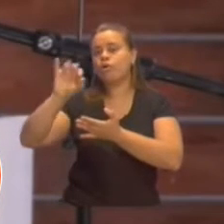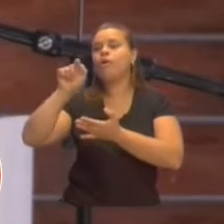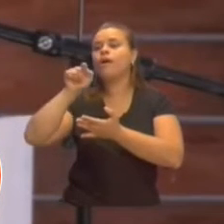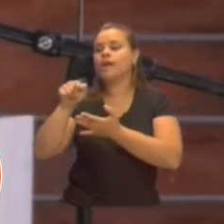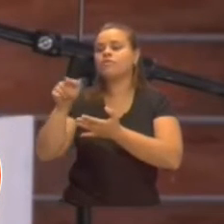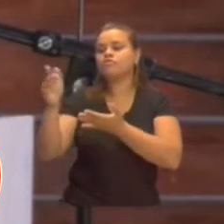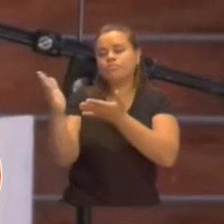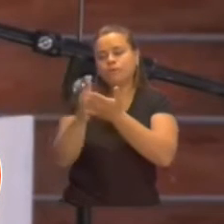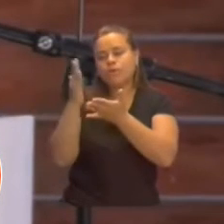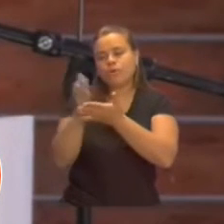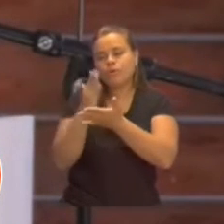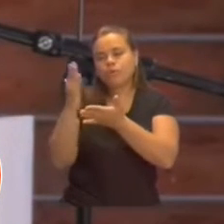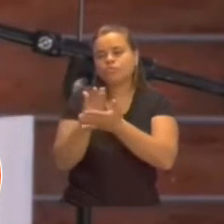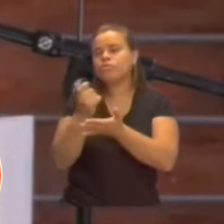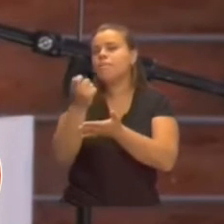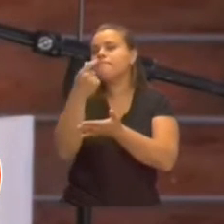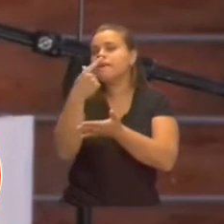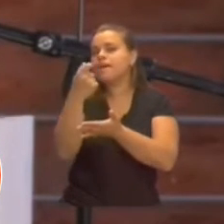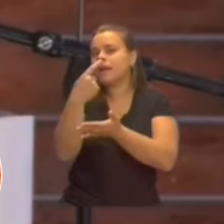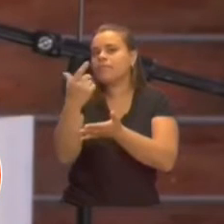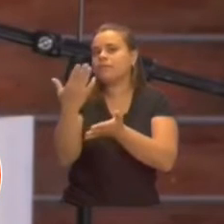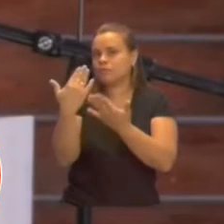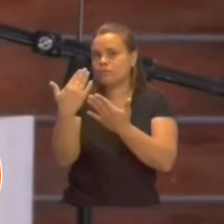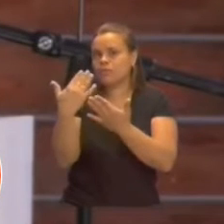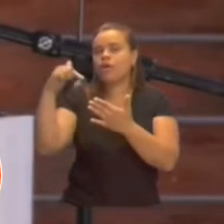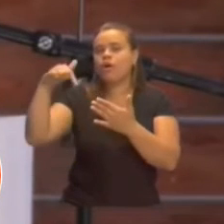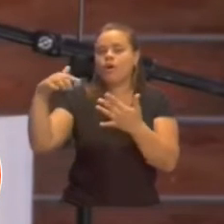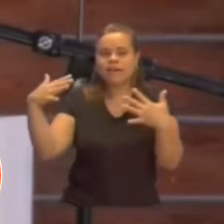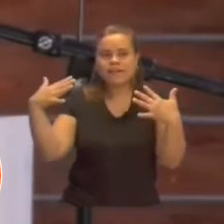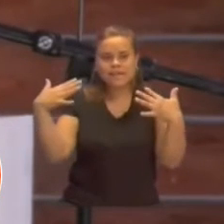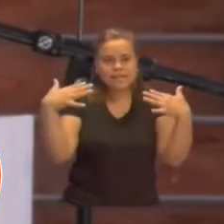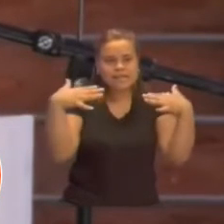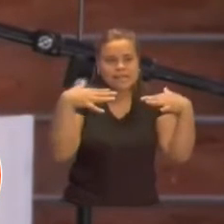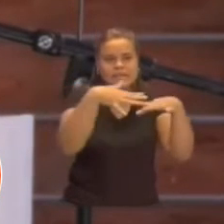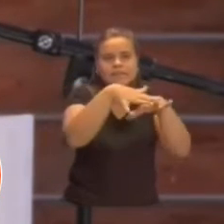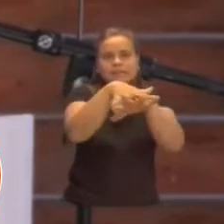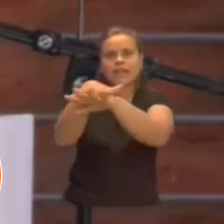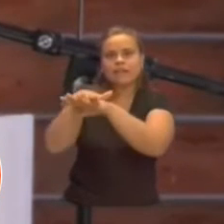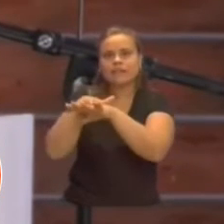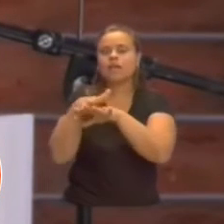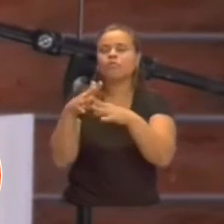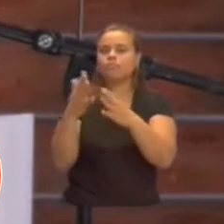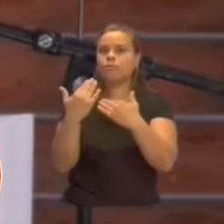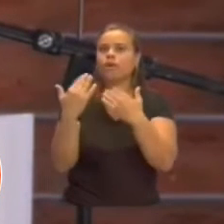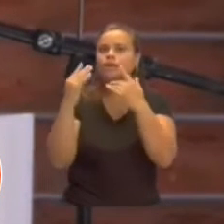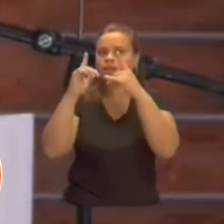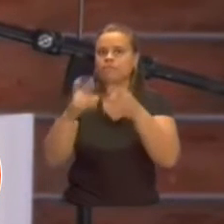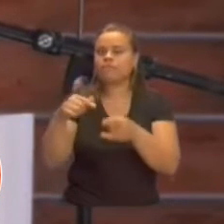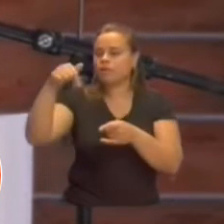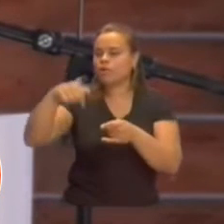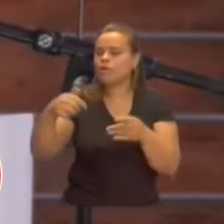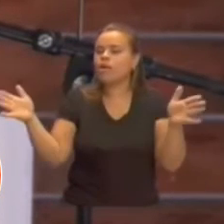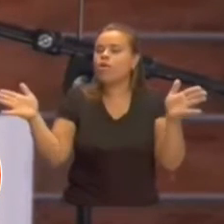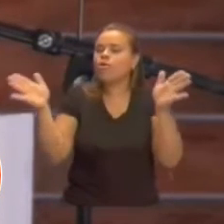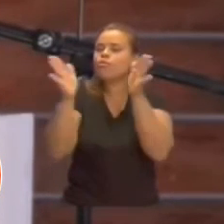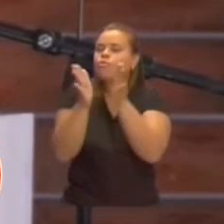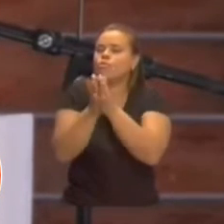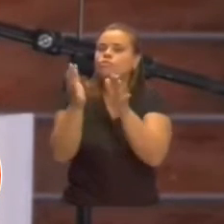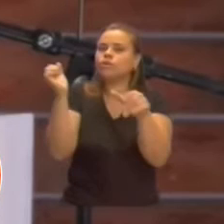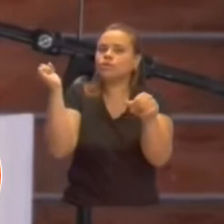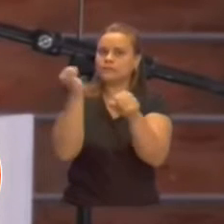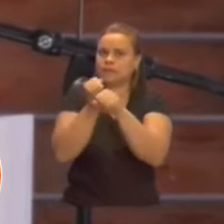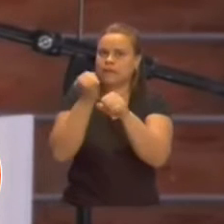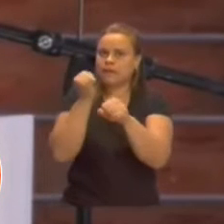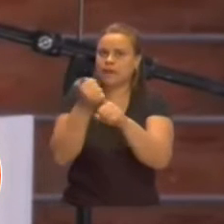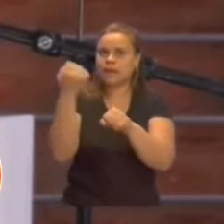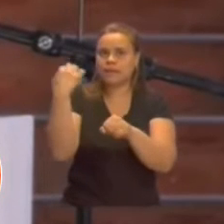transformados en una red que articule de manera lineal, pero de manera integrada, todo lo que se necesita para